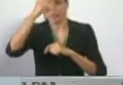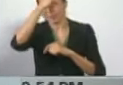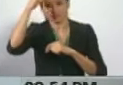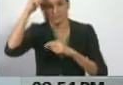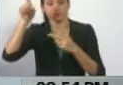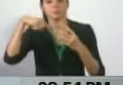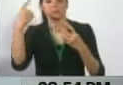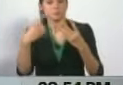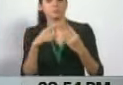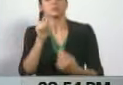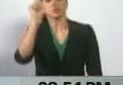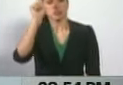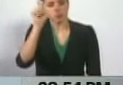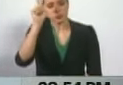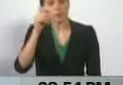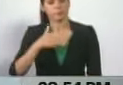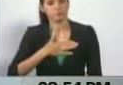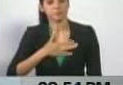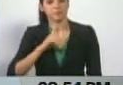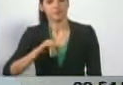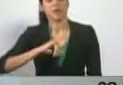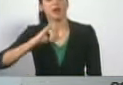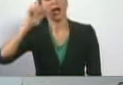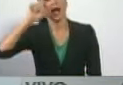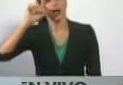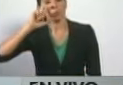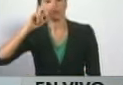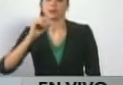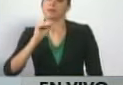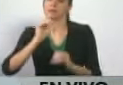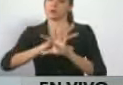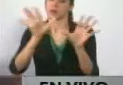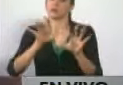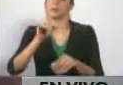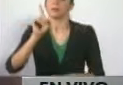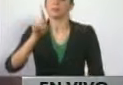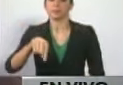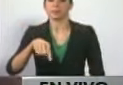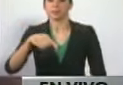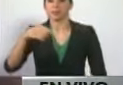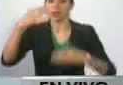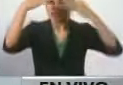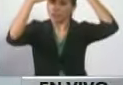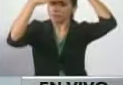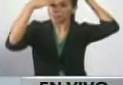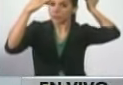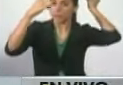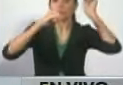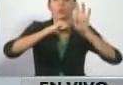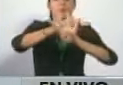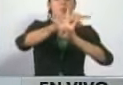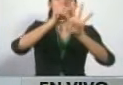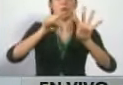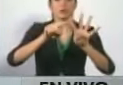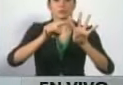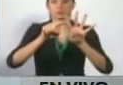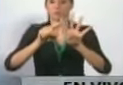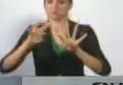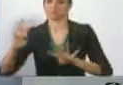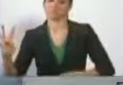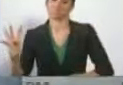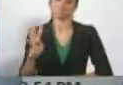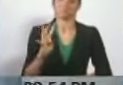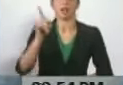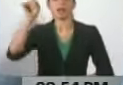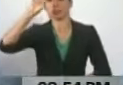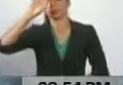diputado y camarada Elías Agua, y el embajador Roy Charretto, que fueron nuestros cuatro representantes en República